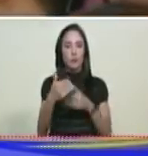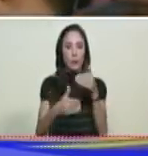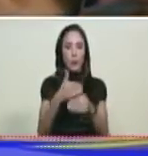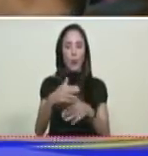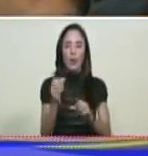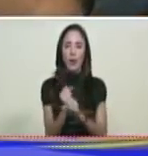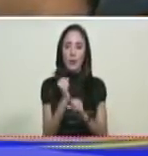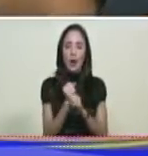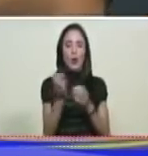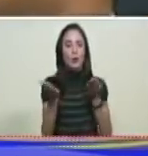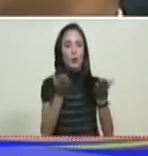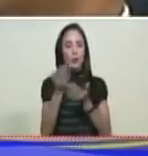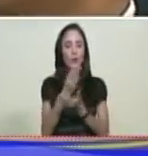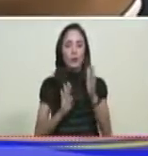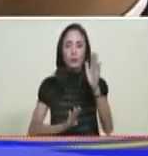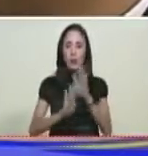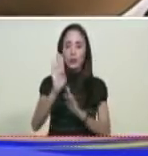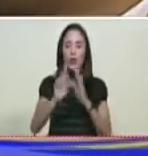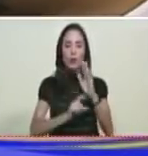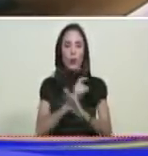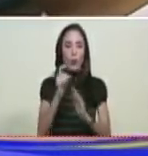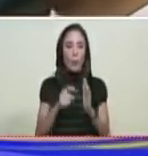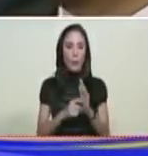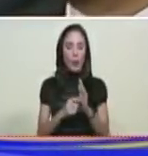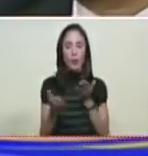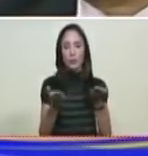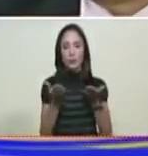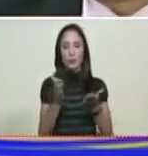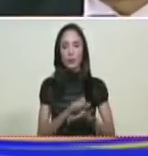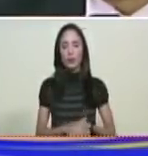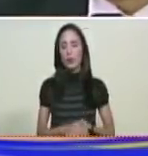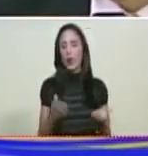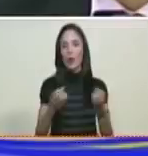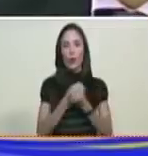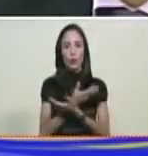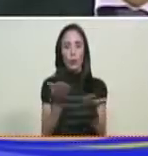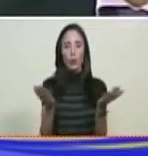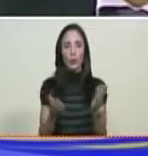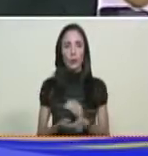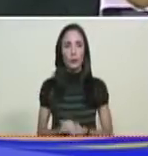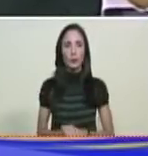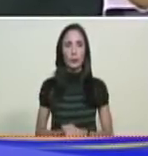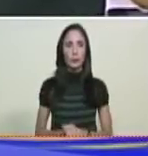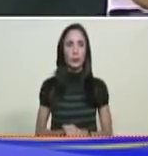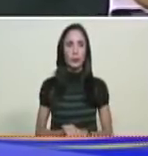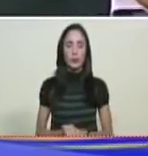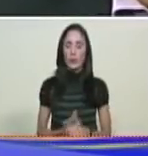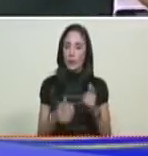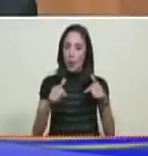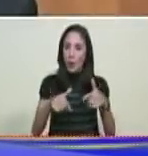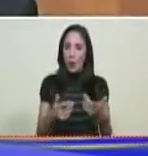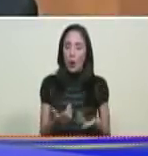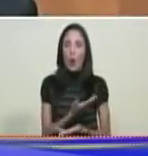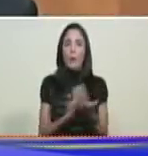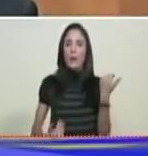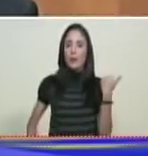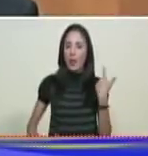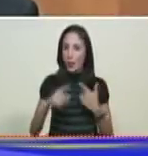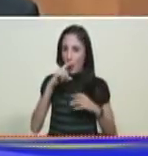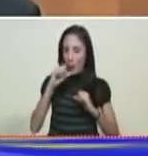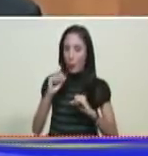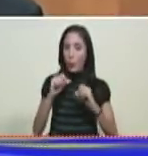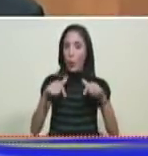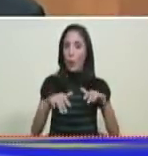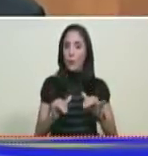eficiente el desarrollo de los campos que estamos ofreciendo. el día de hoy, mi comandante en jefe, estaremos